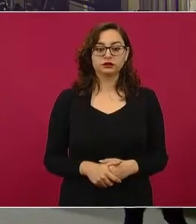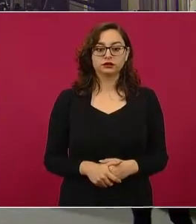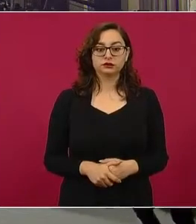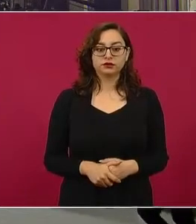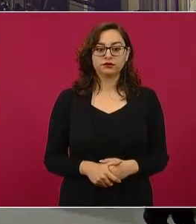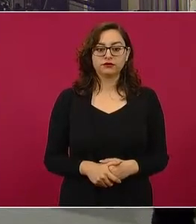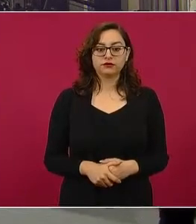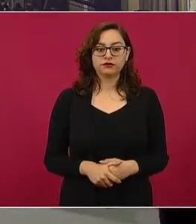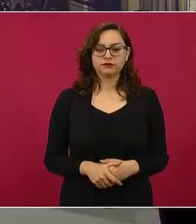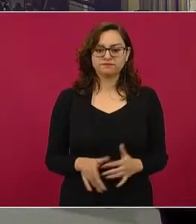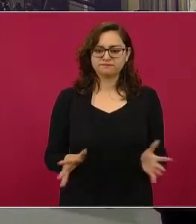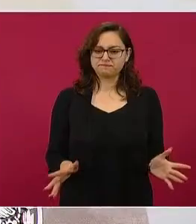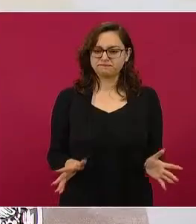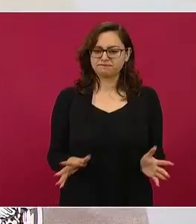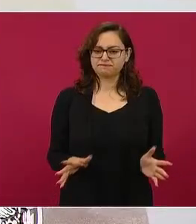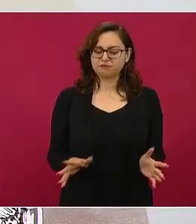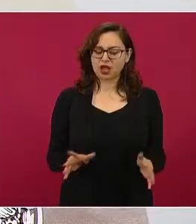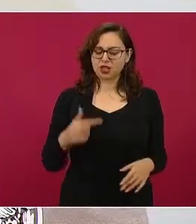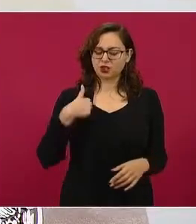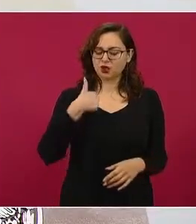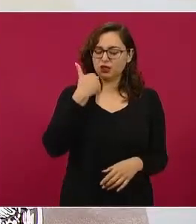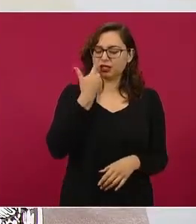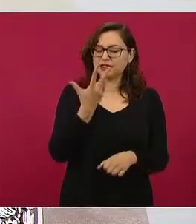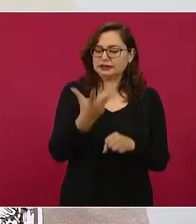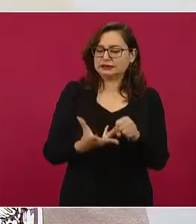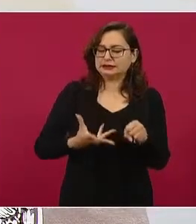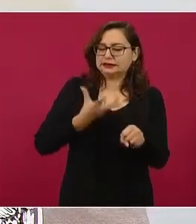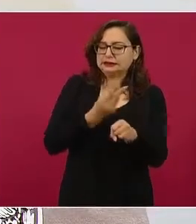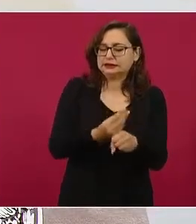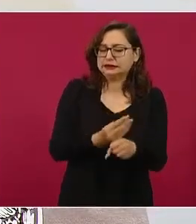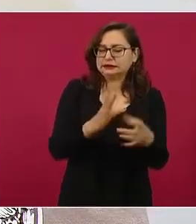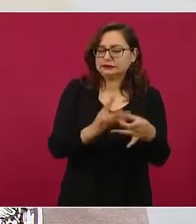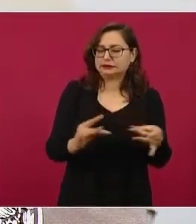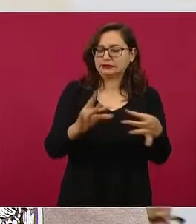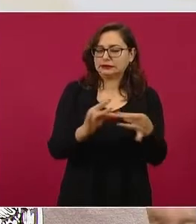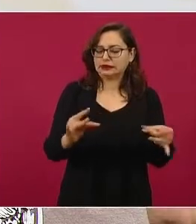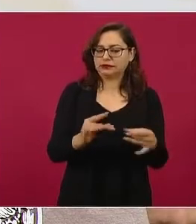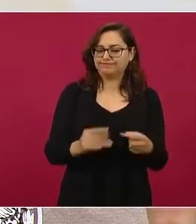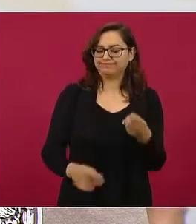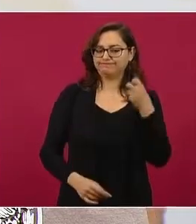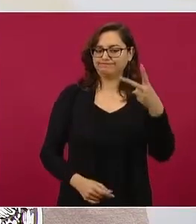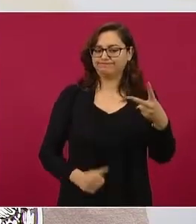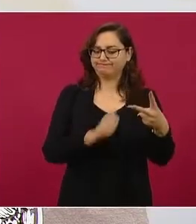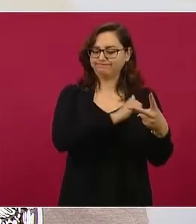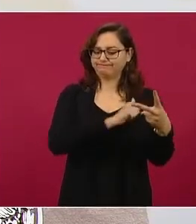específica de lo que pudiera estar ocurriendo en dos demarcaciones territoriales de la Ciudad de México.